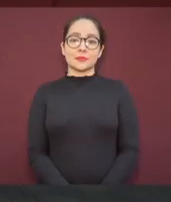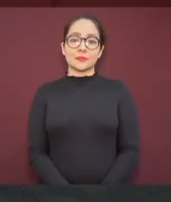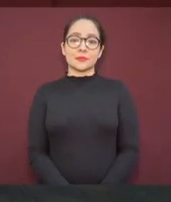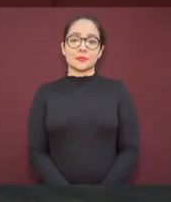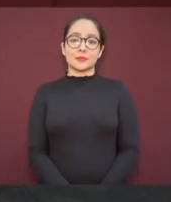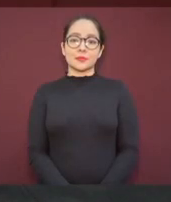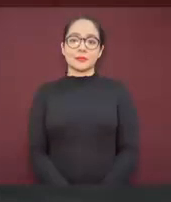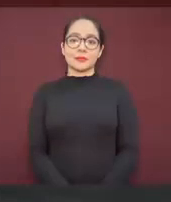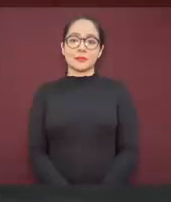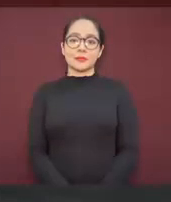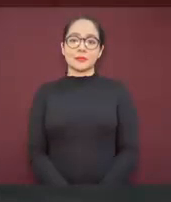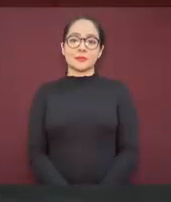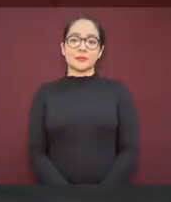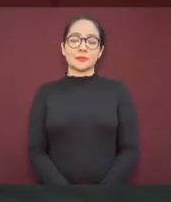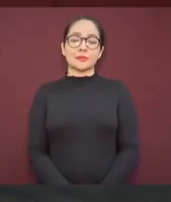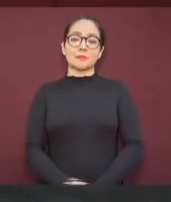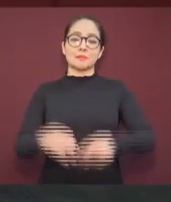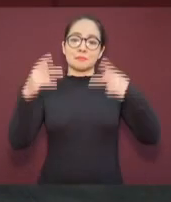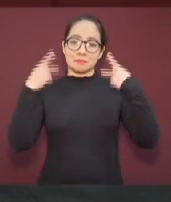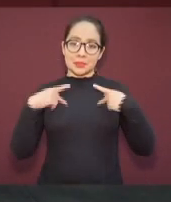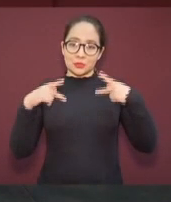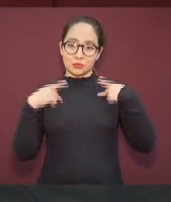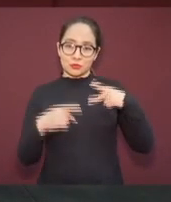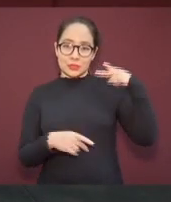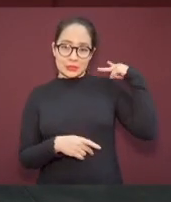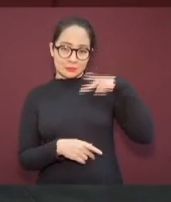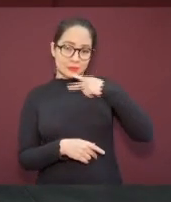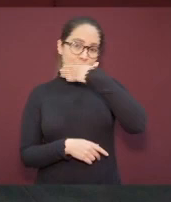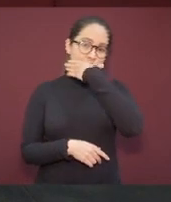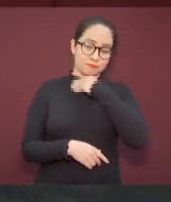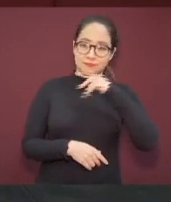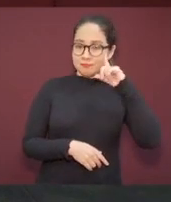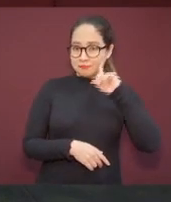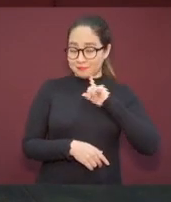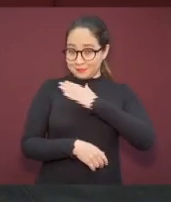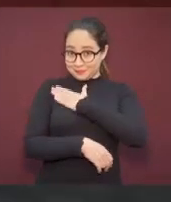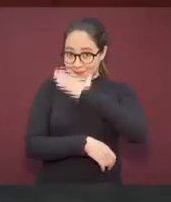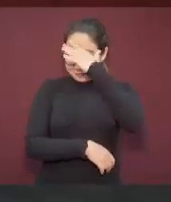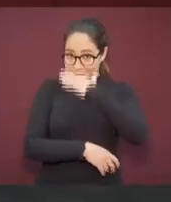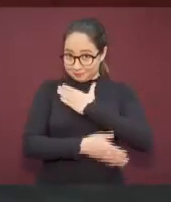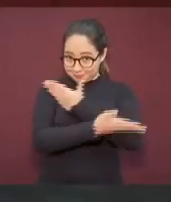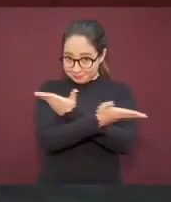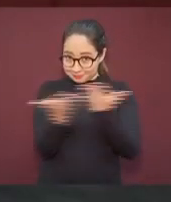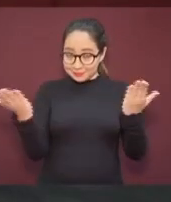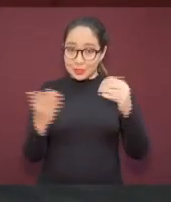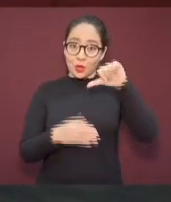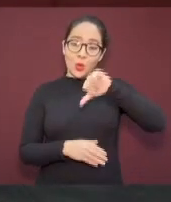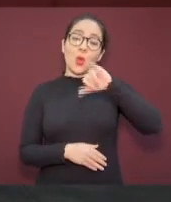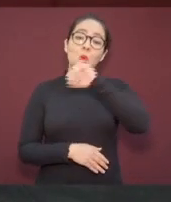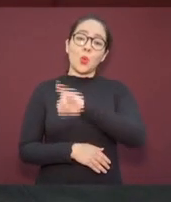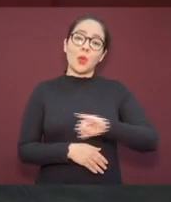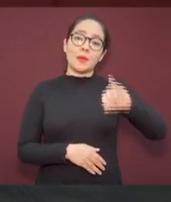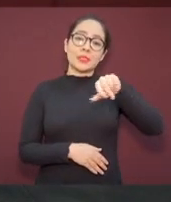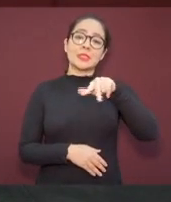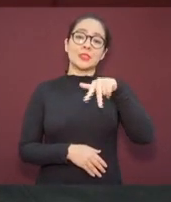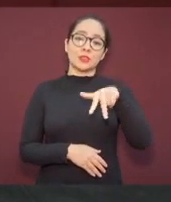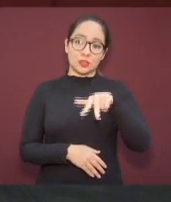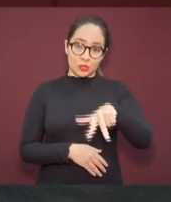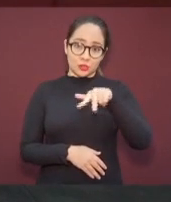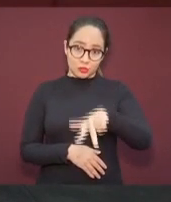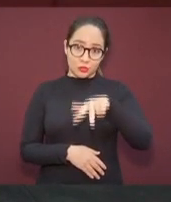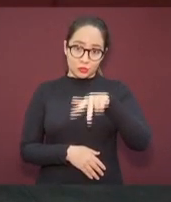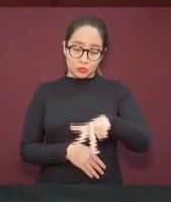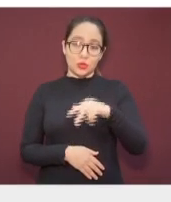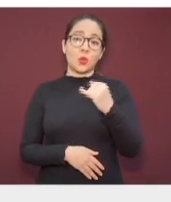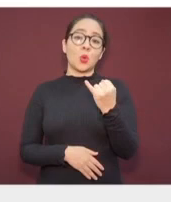Buenas noches veracruzanos y veracruzanas. Es jueves 18 de junio y vamos a dar comienzo con